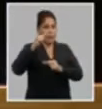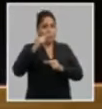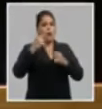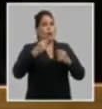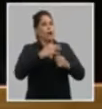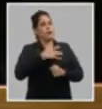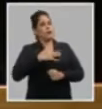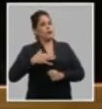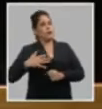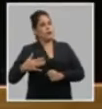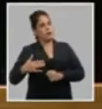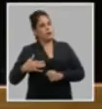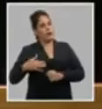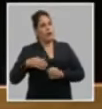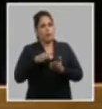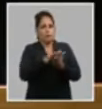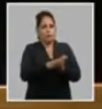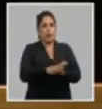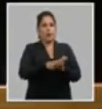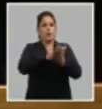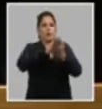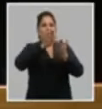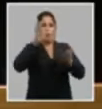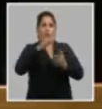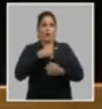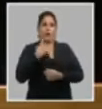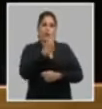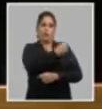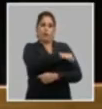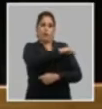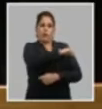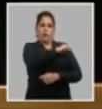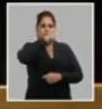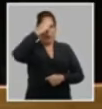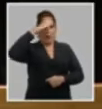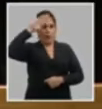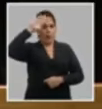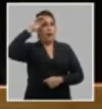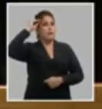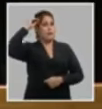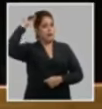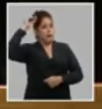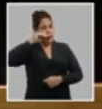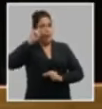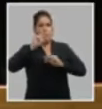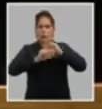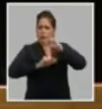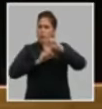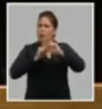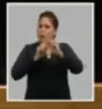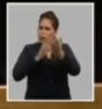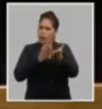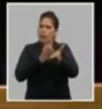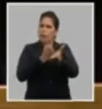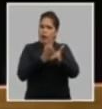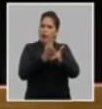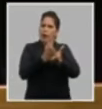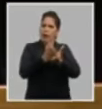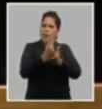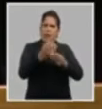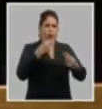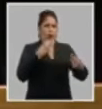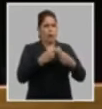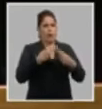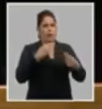alta sensibilidad y compromiso para con nuestro pueblo convencidos de que avanzaremos con absoluta